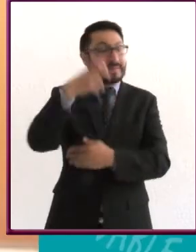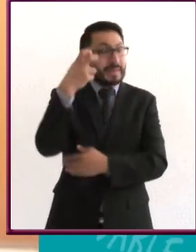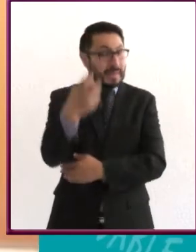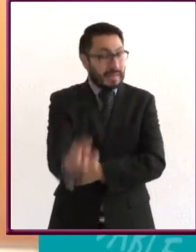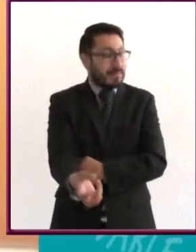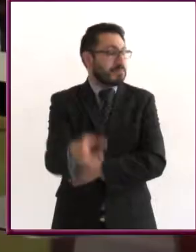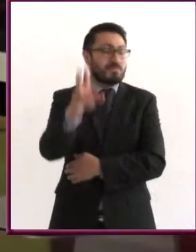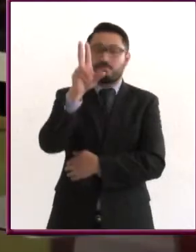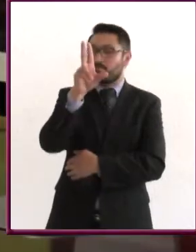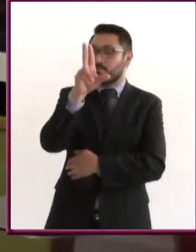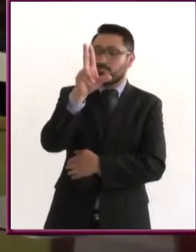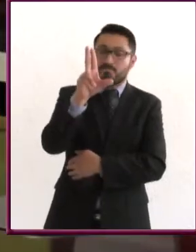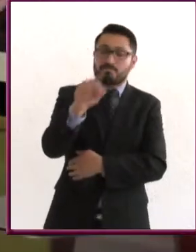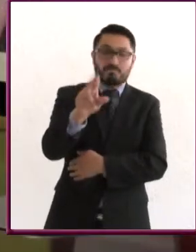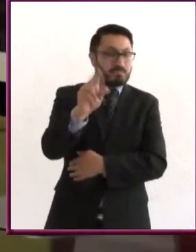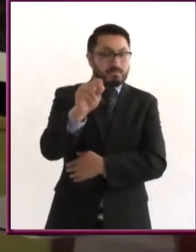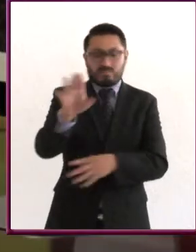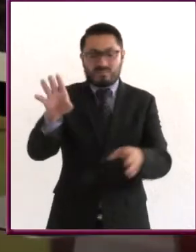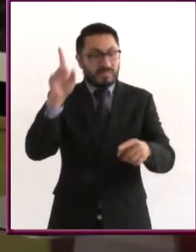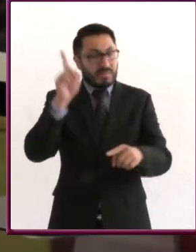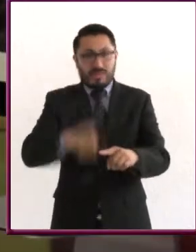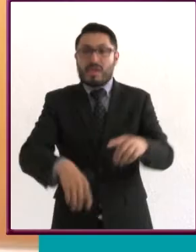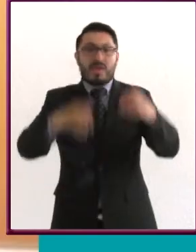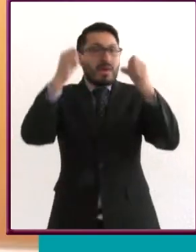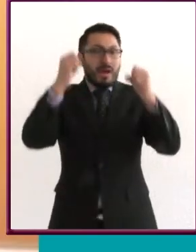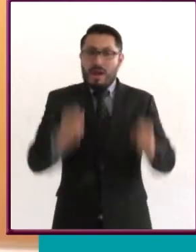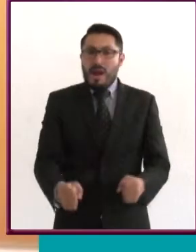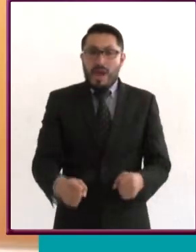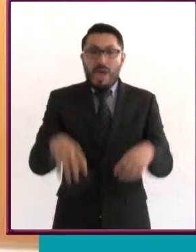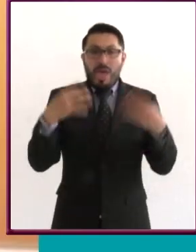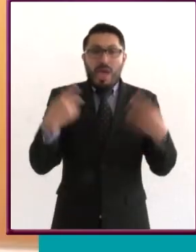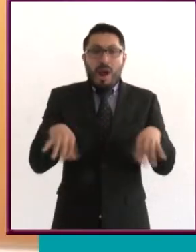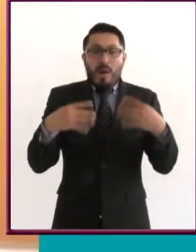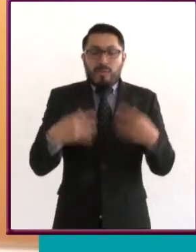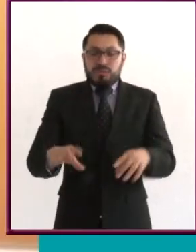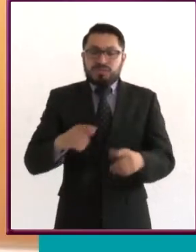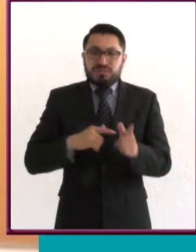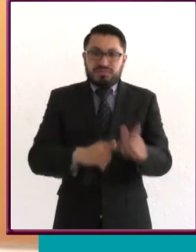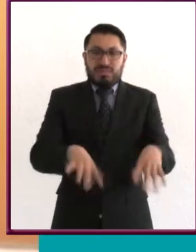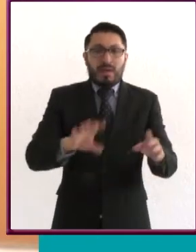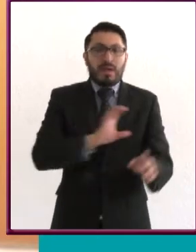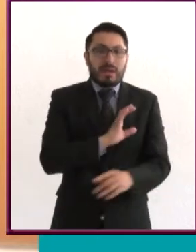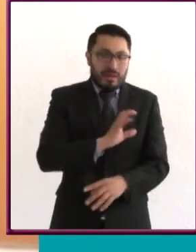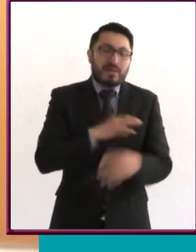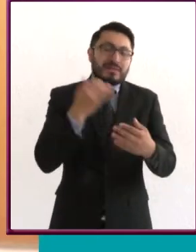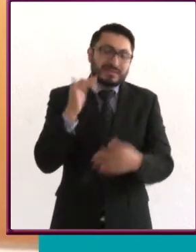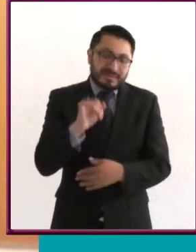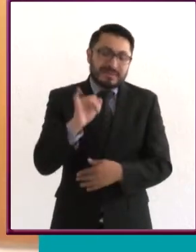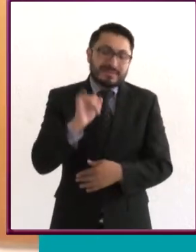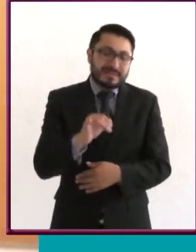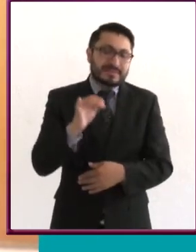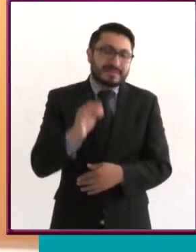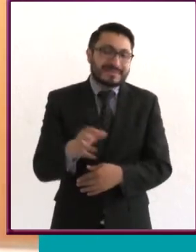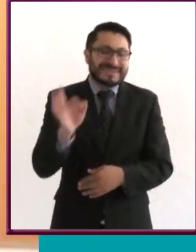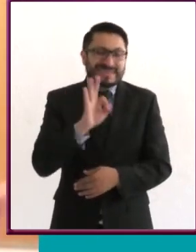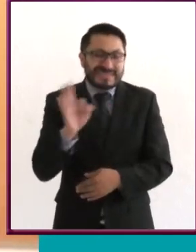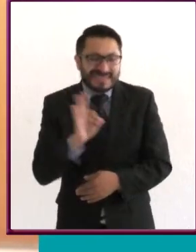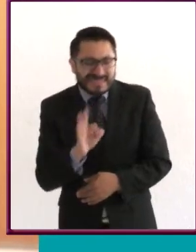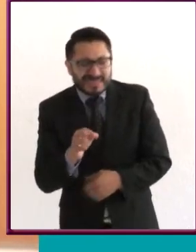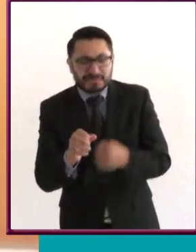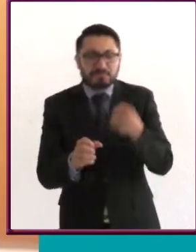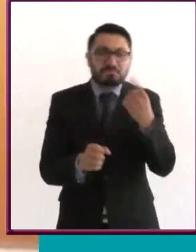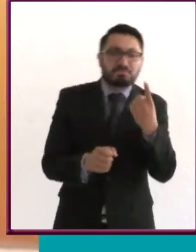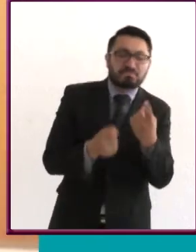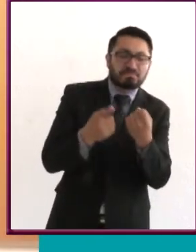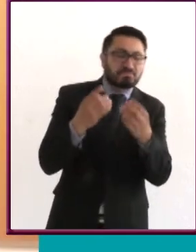permitir que eso lo saque de su seguridad. Se va a seguir queriendo, quizás acepte ciertas